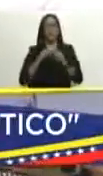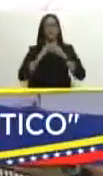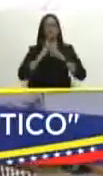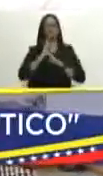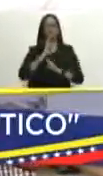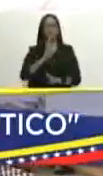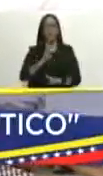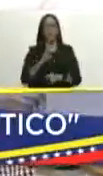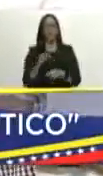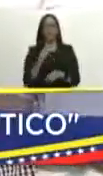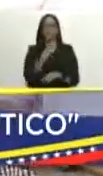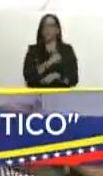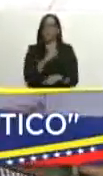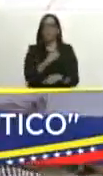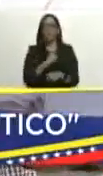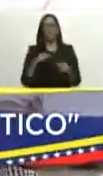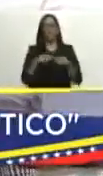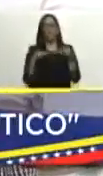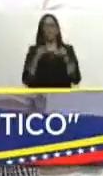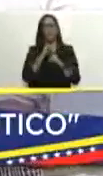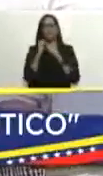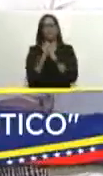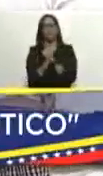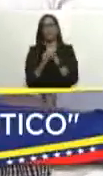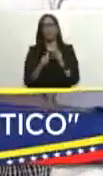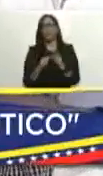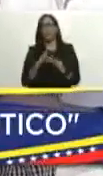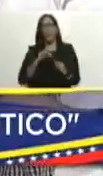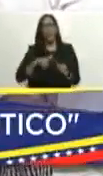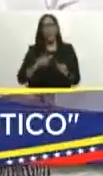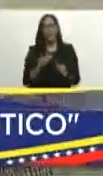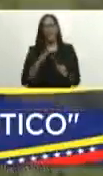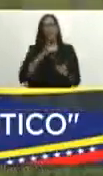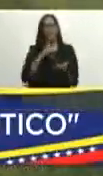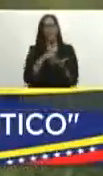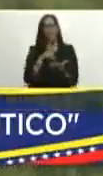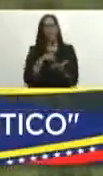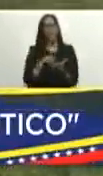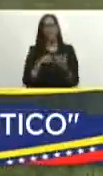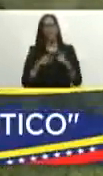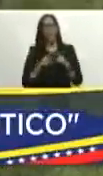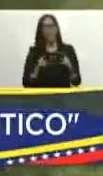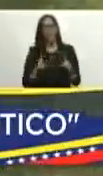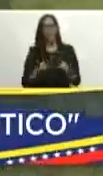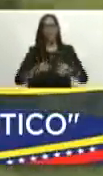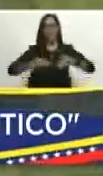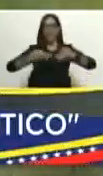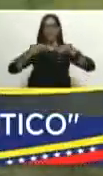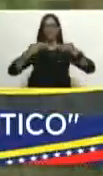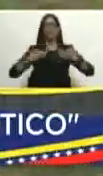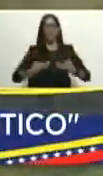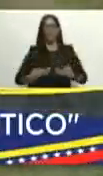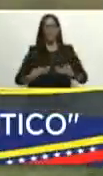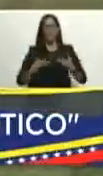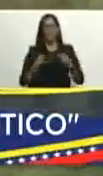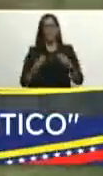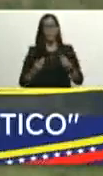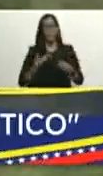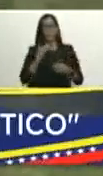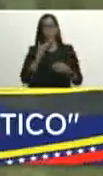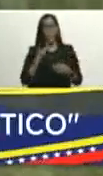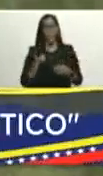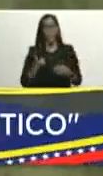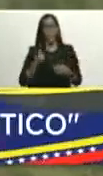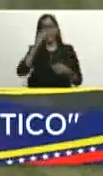lamentablemente por las condiciones climáticas usted no pudo estar presente pero que le aseguro que es muchísimo mejor a las